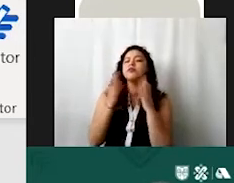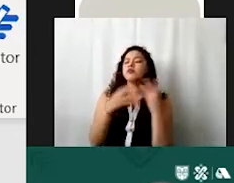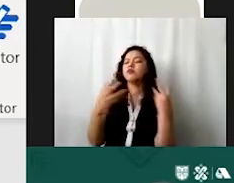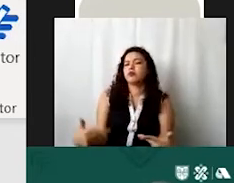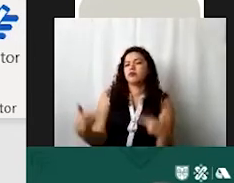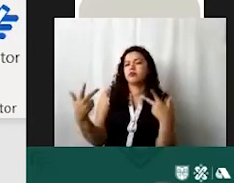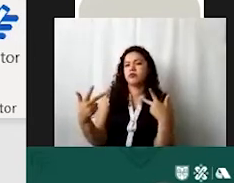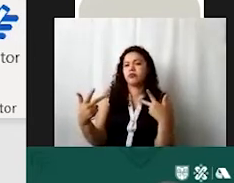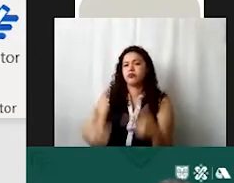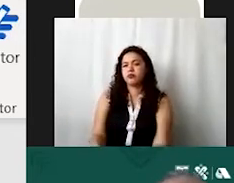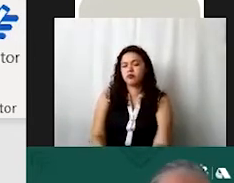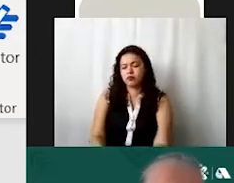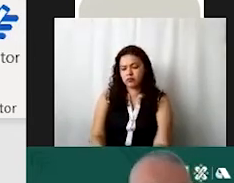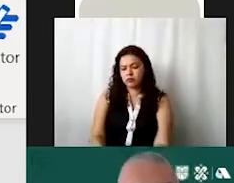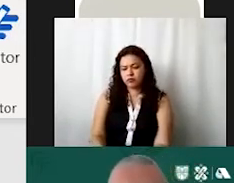este